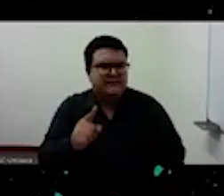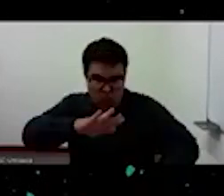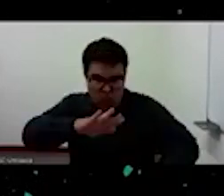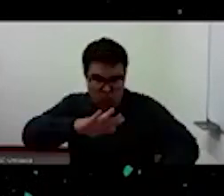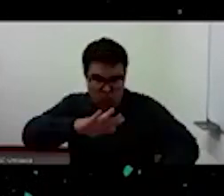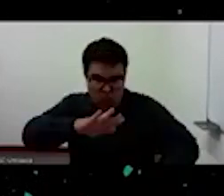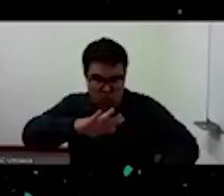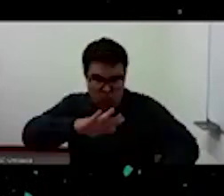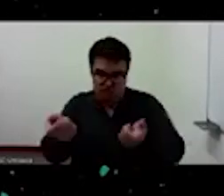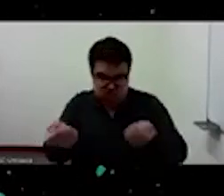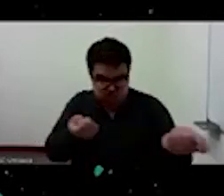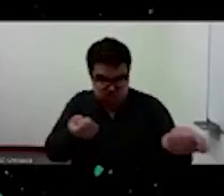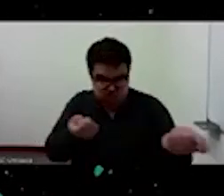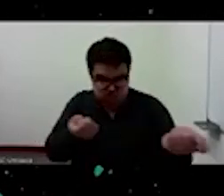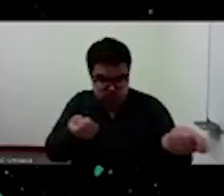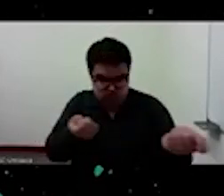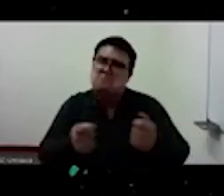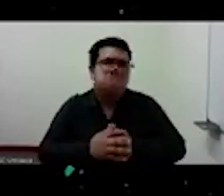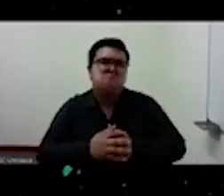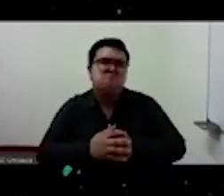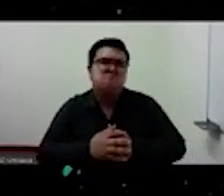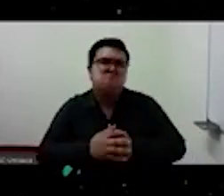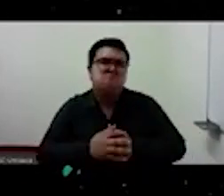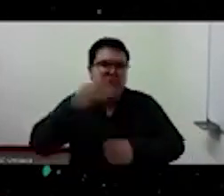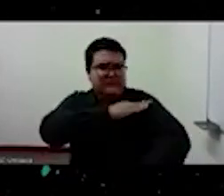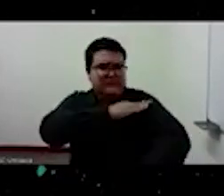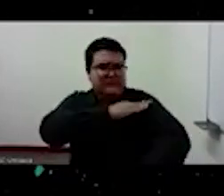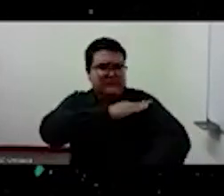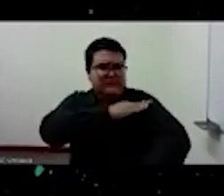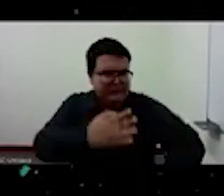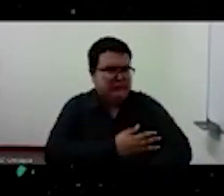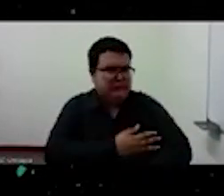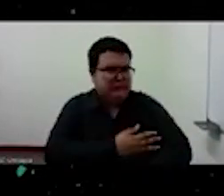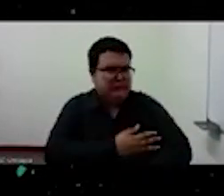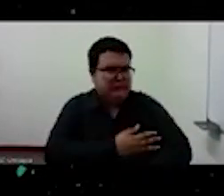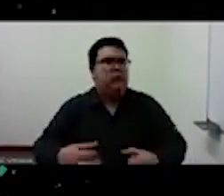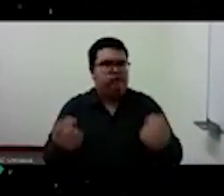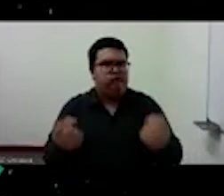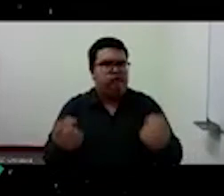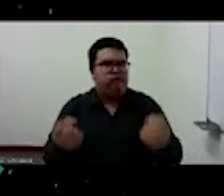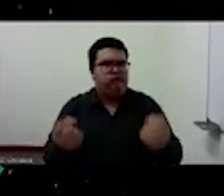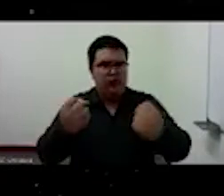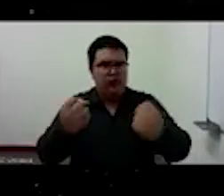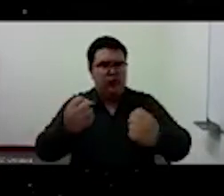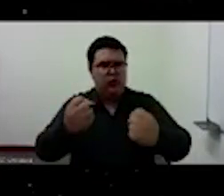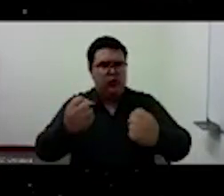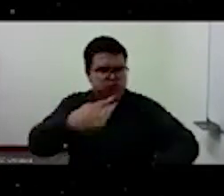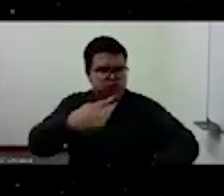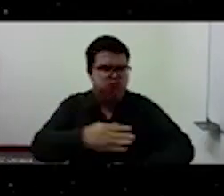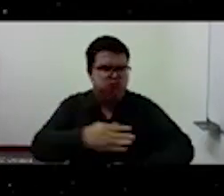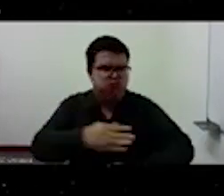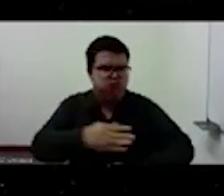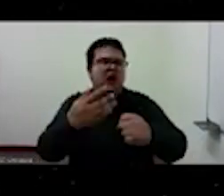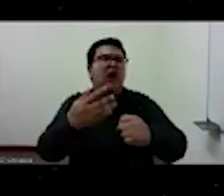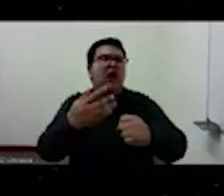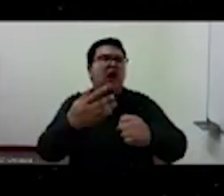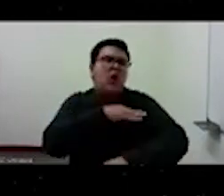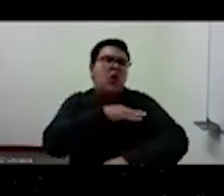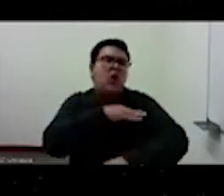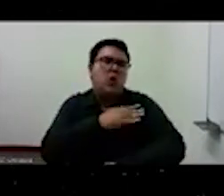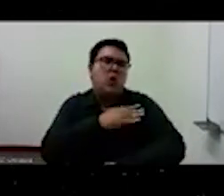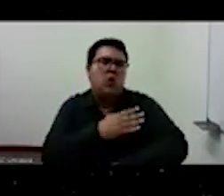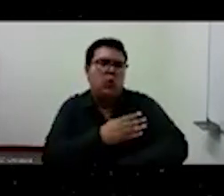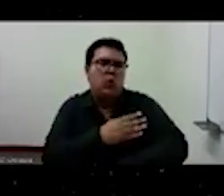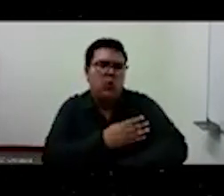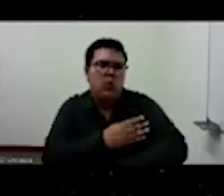dominan hoy que son fuerzas demasiado grandes y son fuerzas demasiado pequeñas la